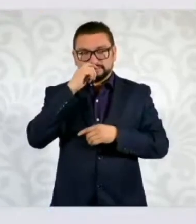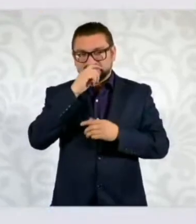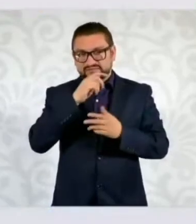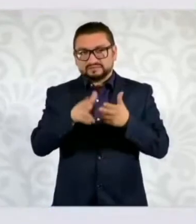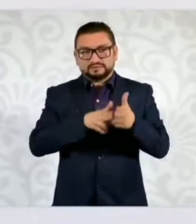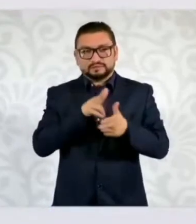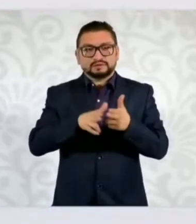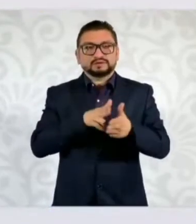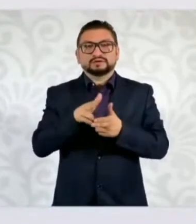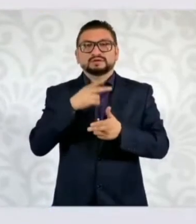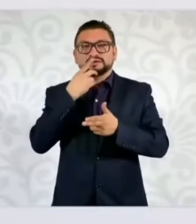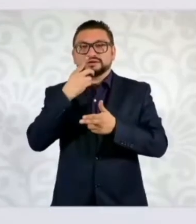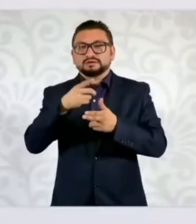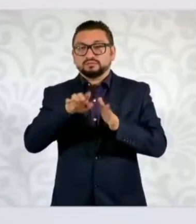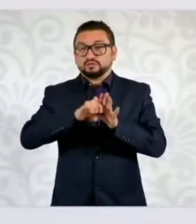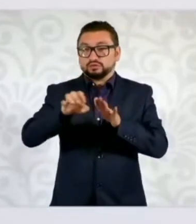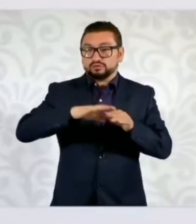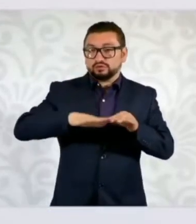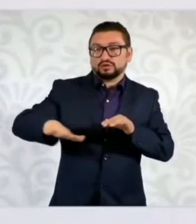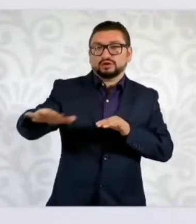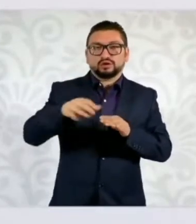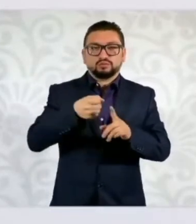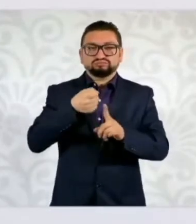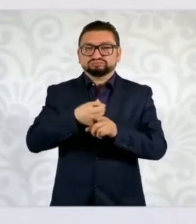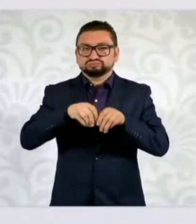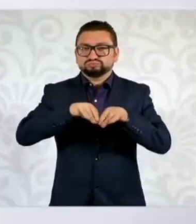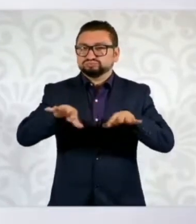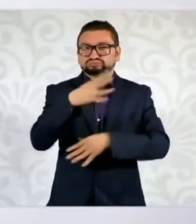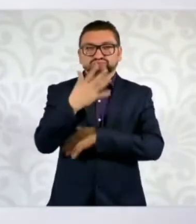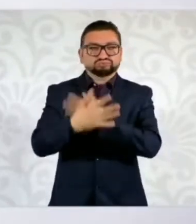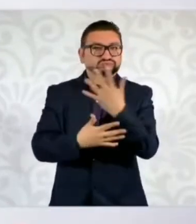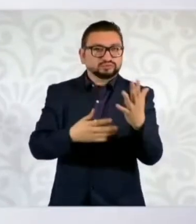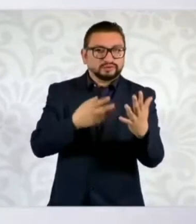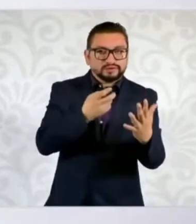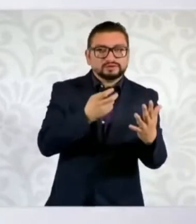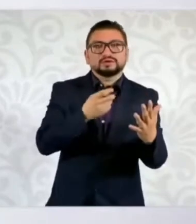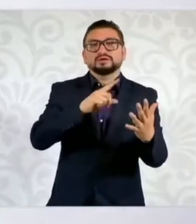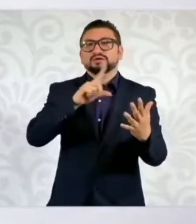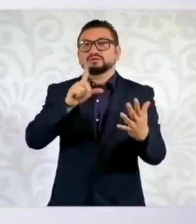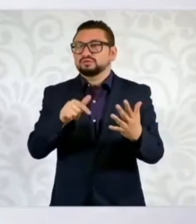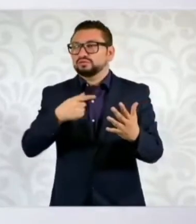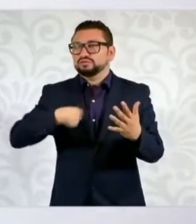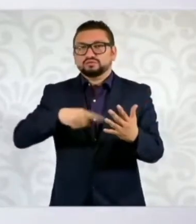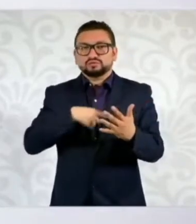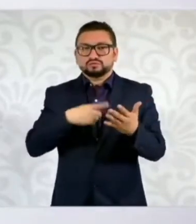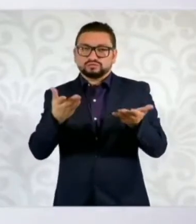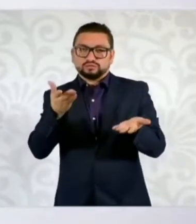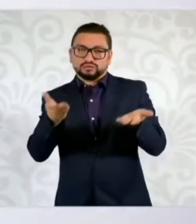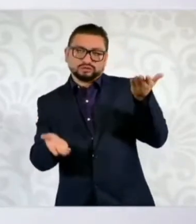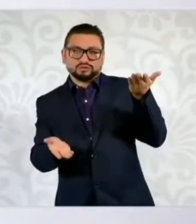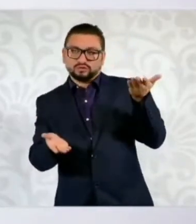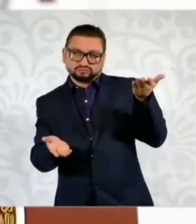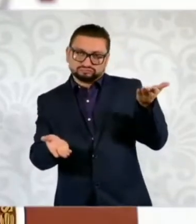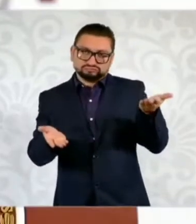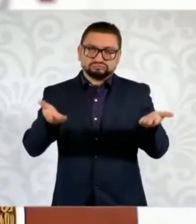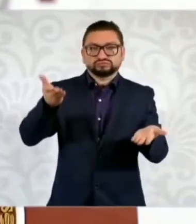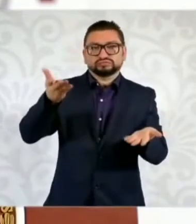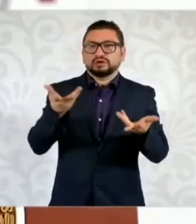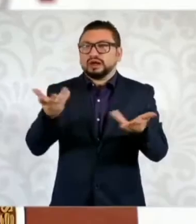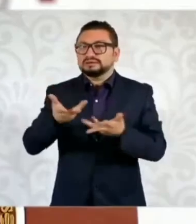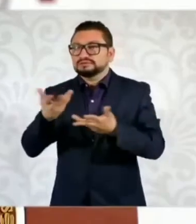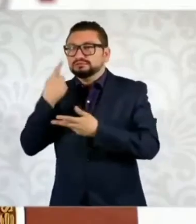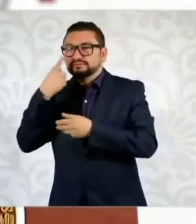se dice, a ver, este es el impacto que tiene, qué medidas hacemos para compensar ese impacto.